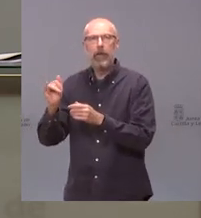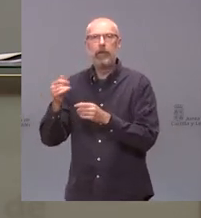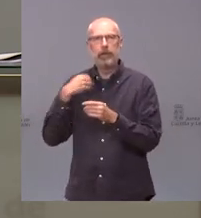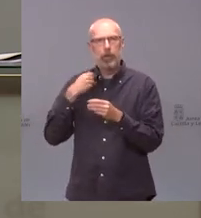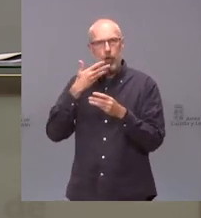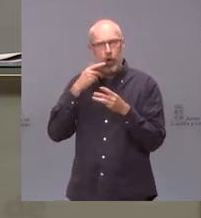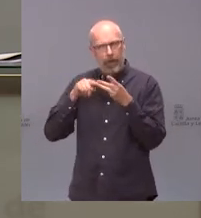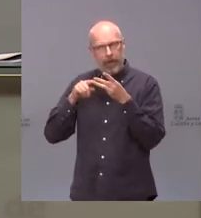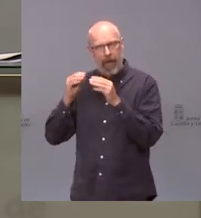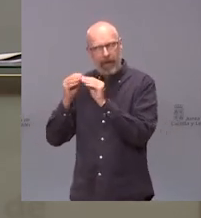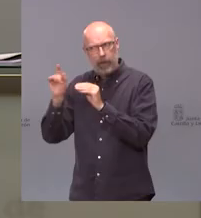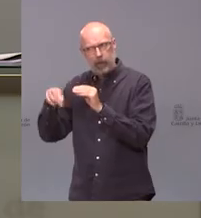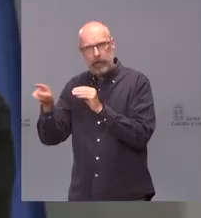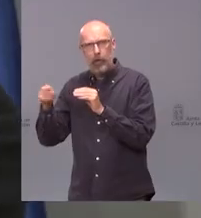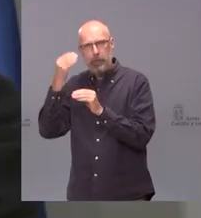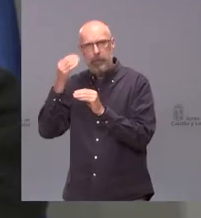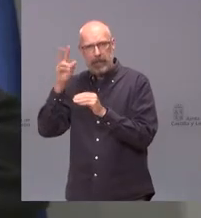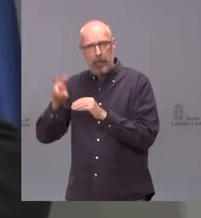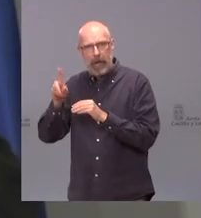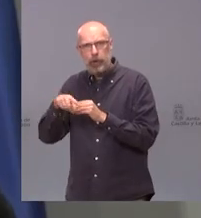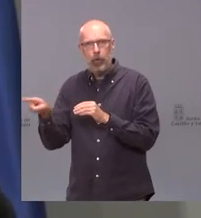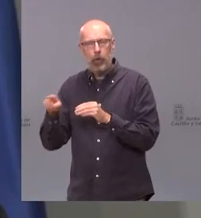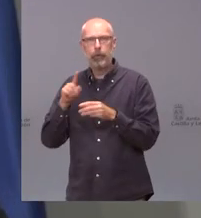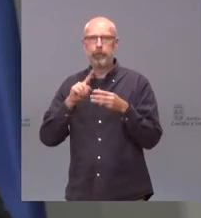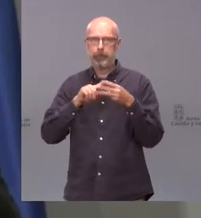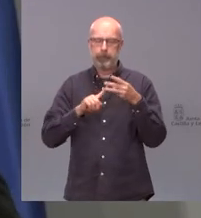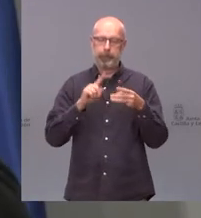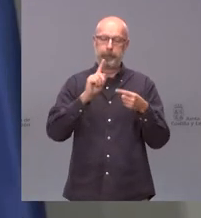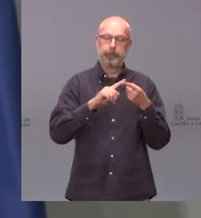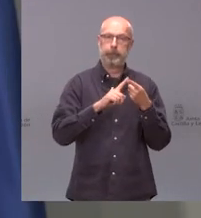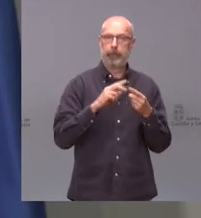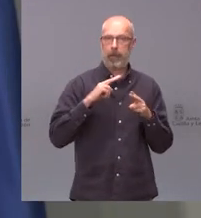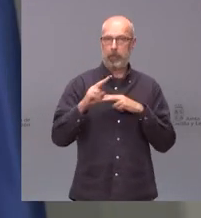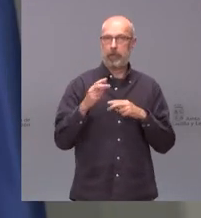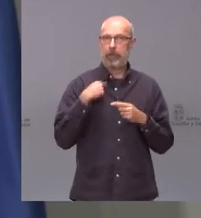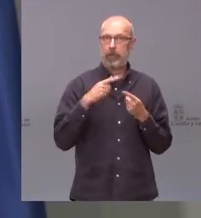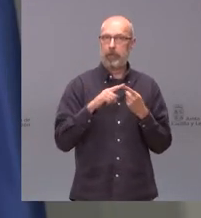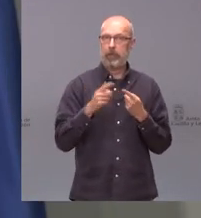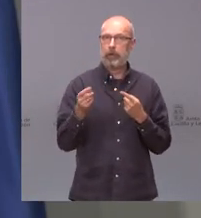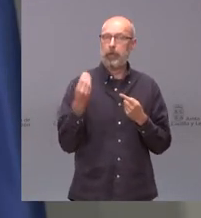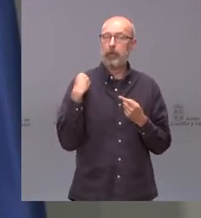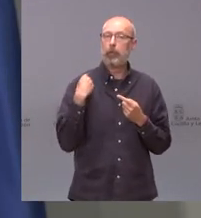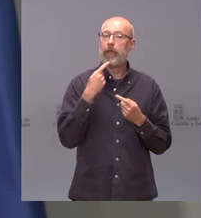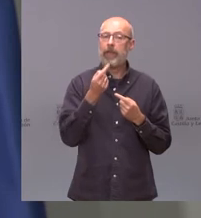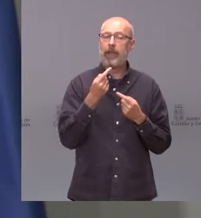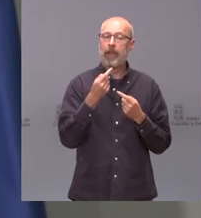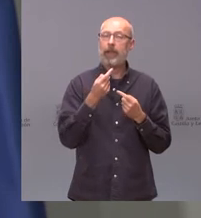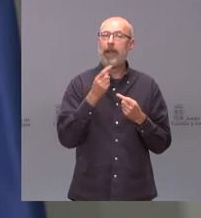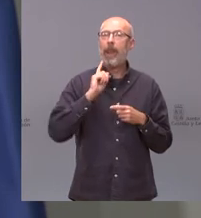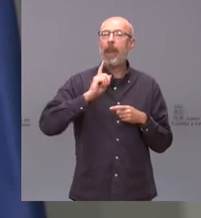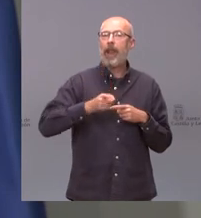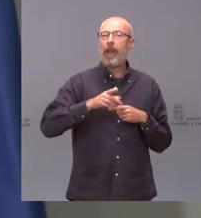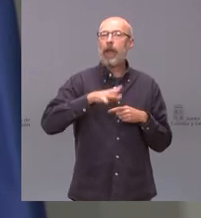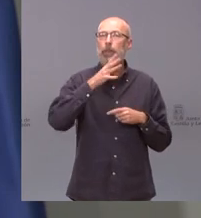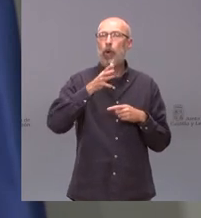es eficaz la pregunta primera supongo que no me la está haciendo en serio es decir legislar por decreto ley la restricción de